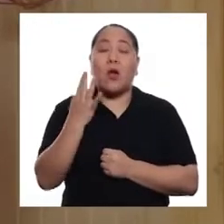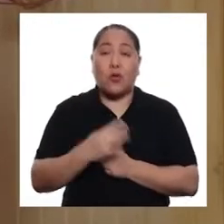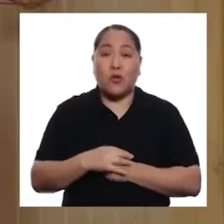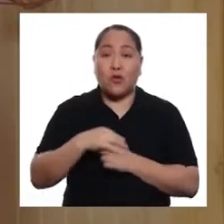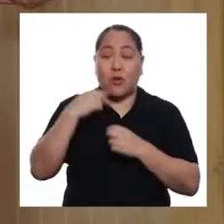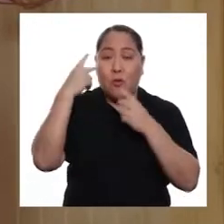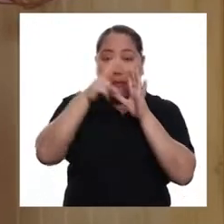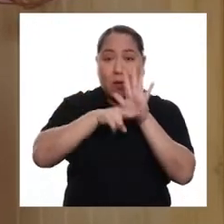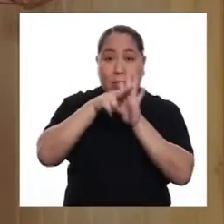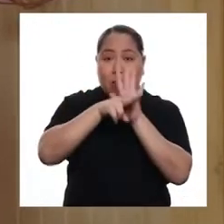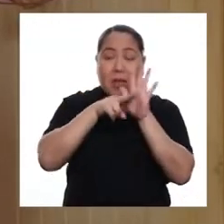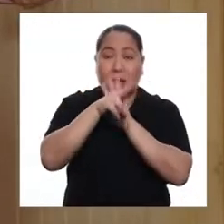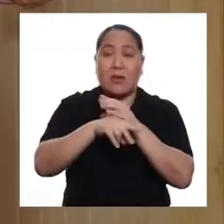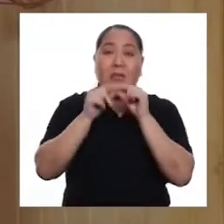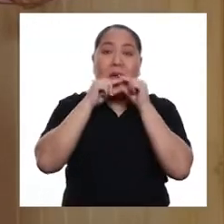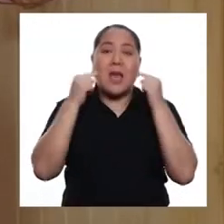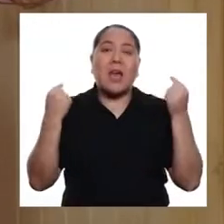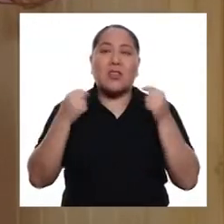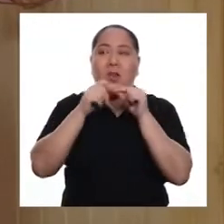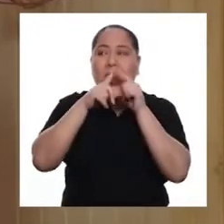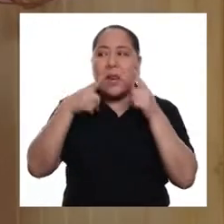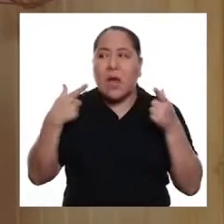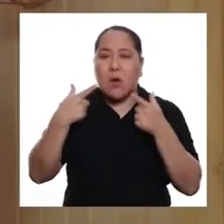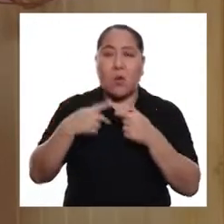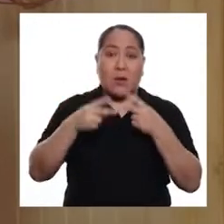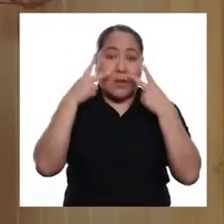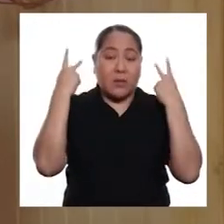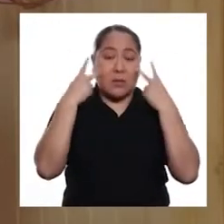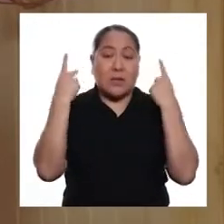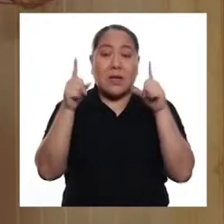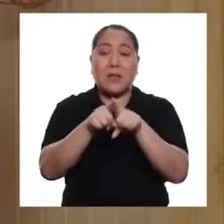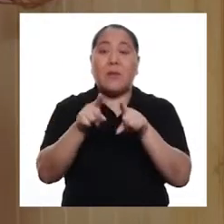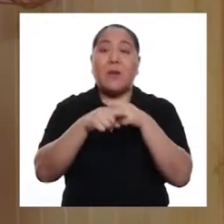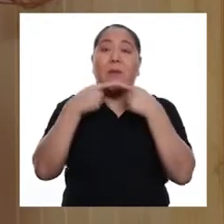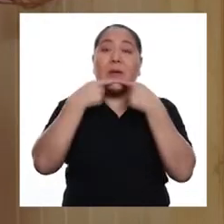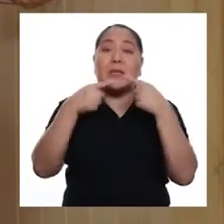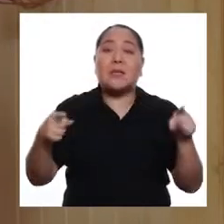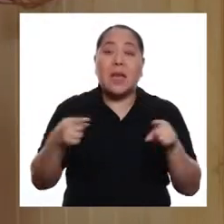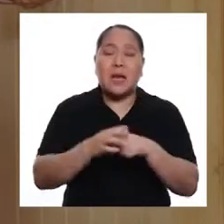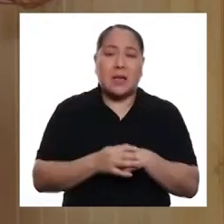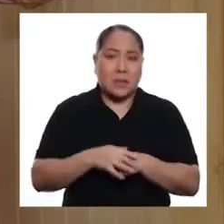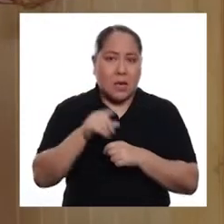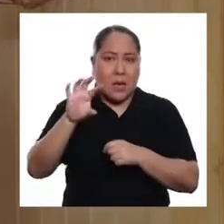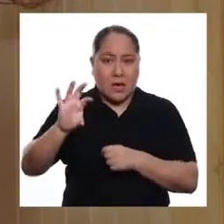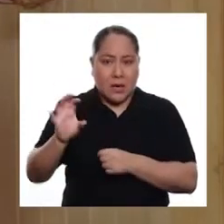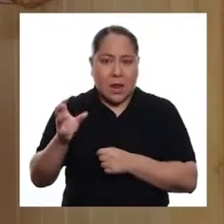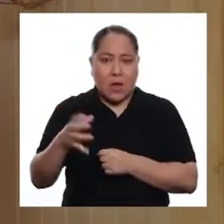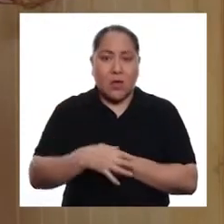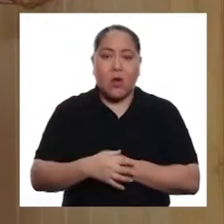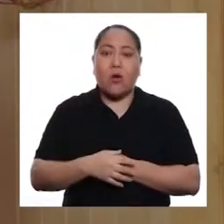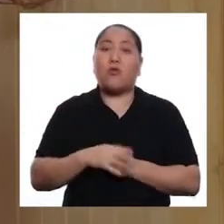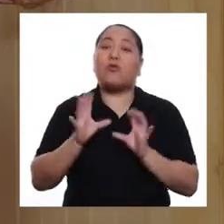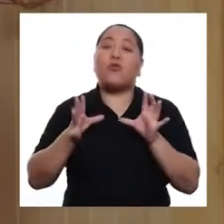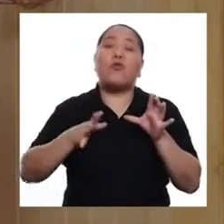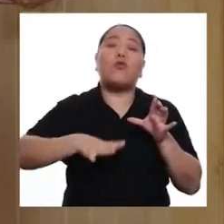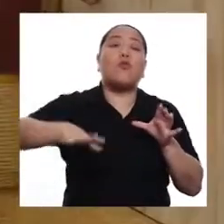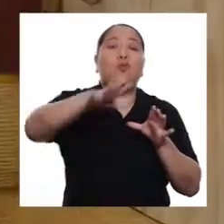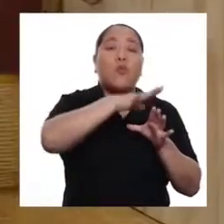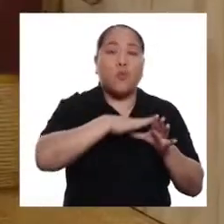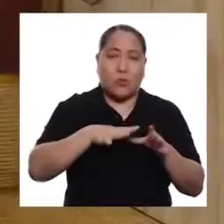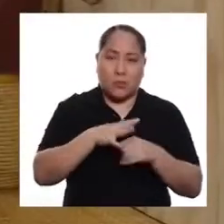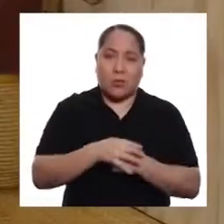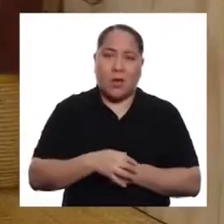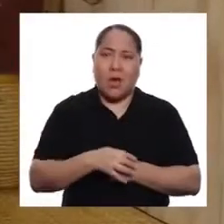videos en quechua y en lenguas amazónicas e incluso mensajes a través de emisoras radiales comunitarias.